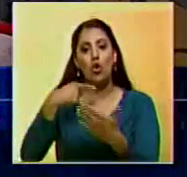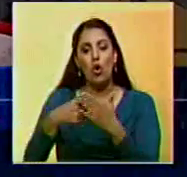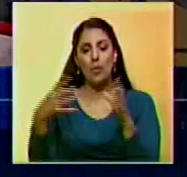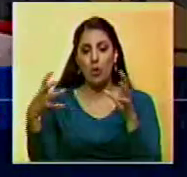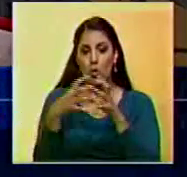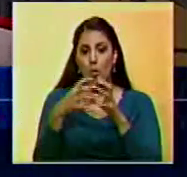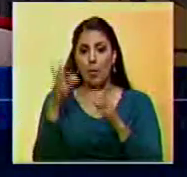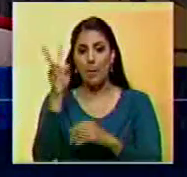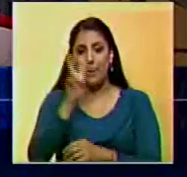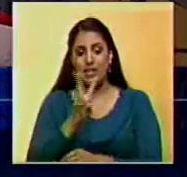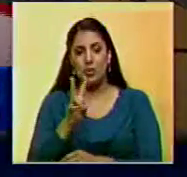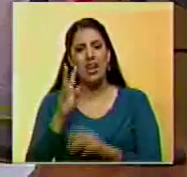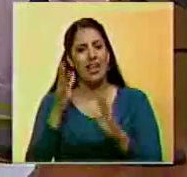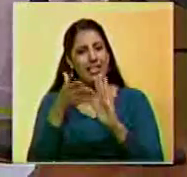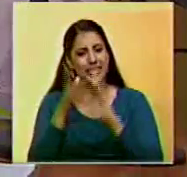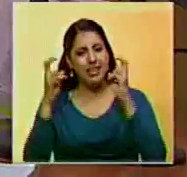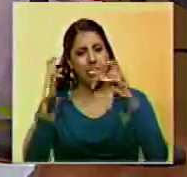venezolanos, donde tratarán diversos temas.